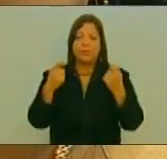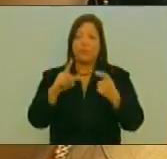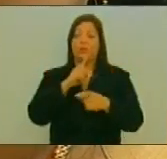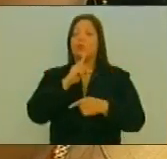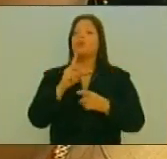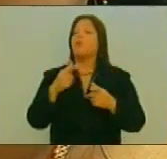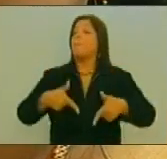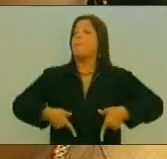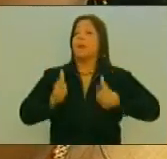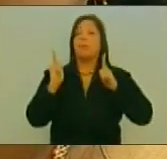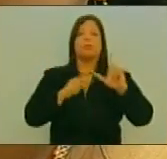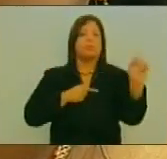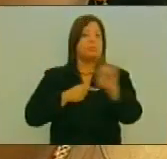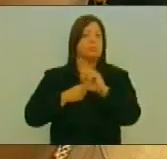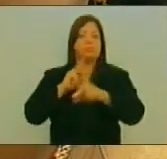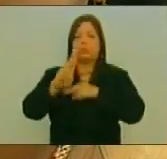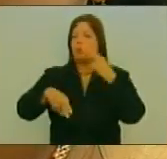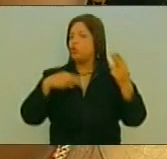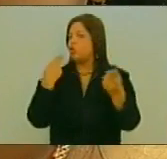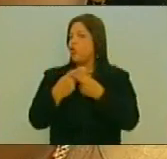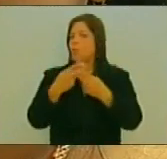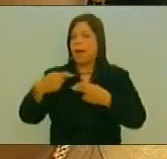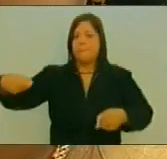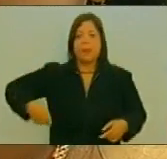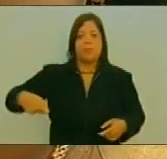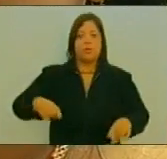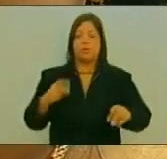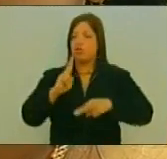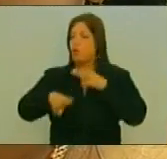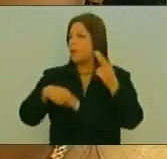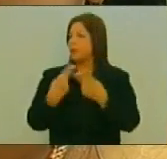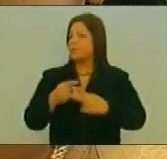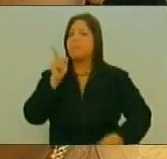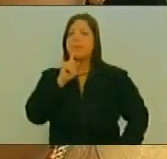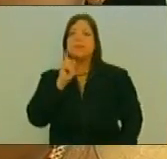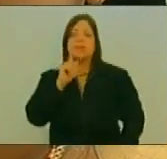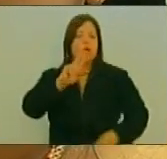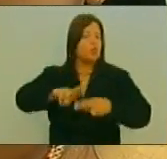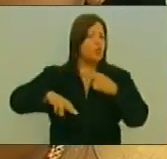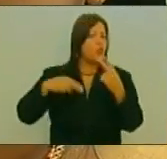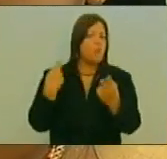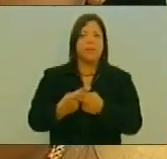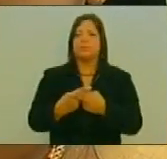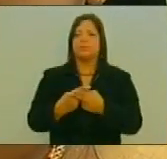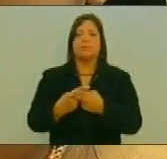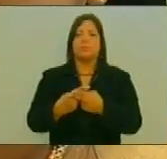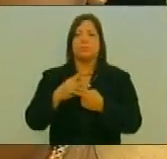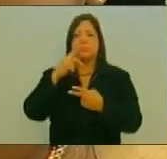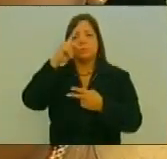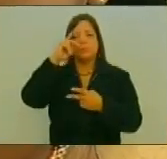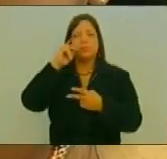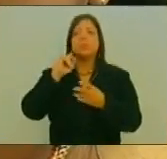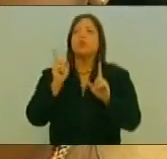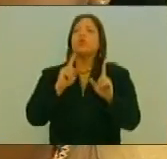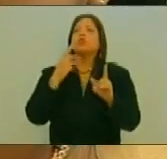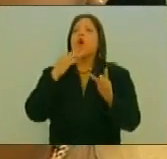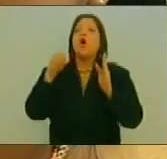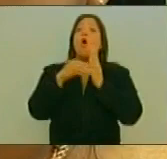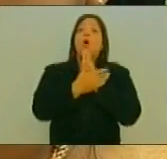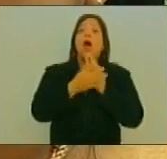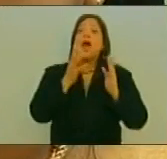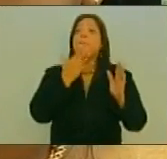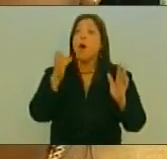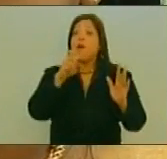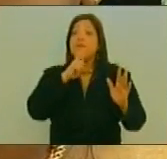podemos Permitir Que la manipulación Siga extendiéndose Nosotros no pedimos Que los medios Oculten las